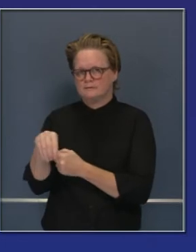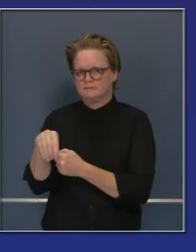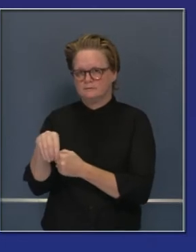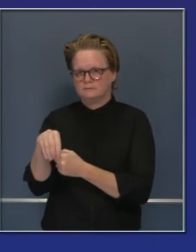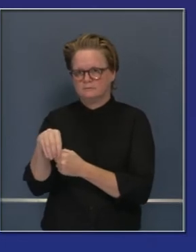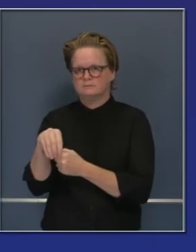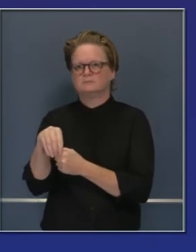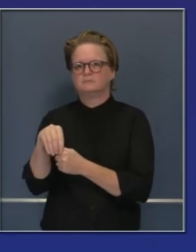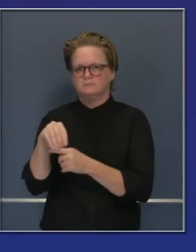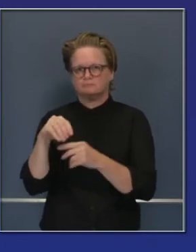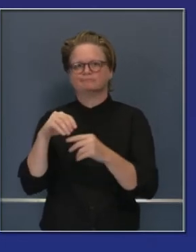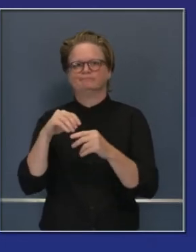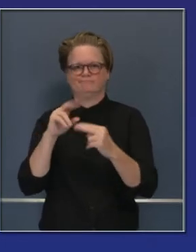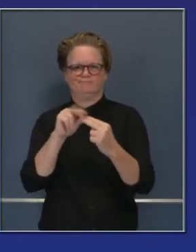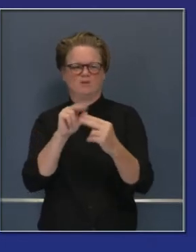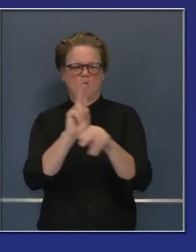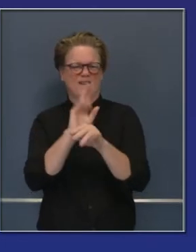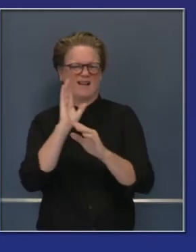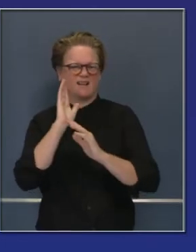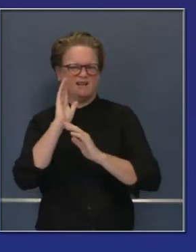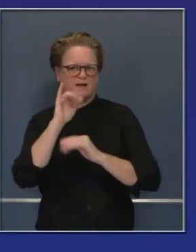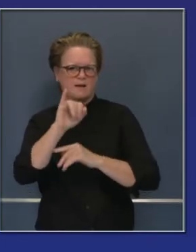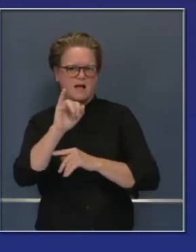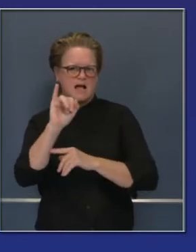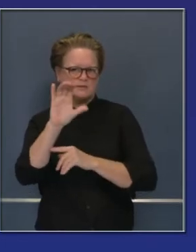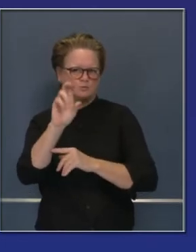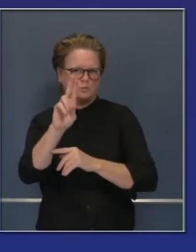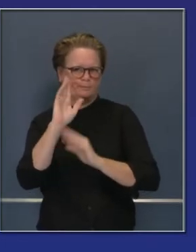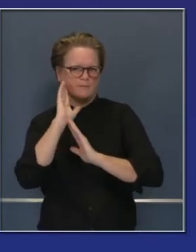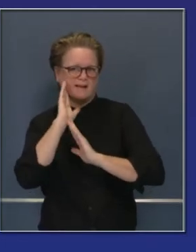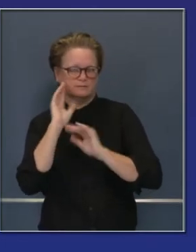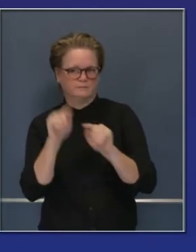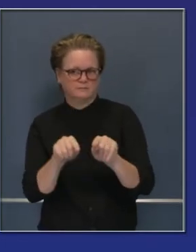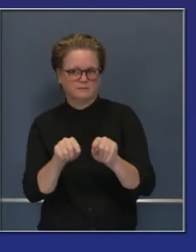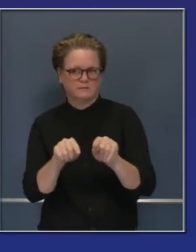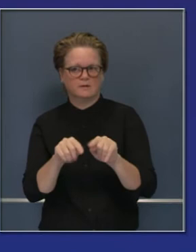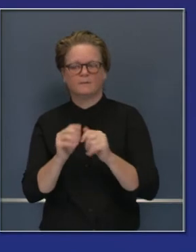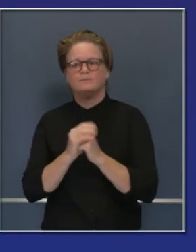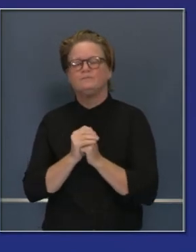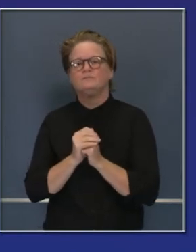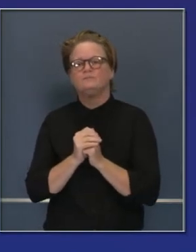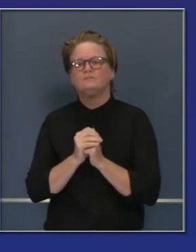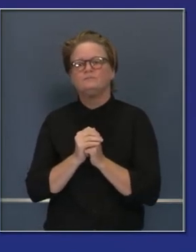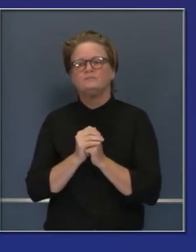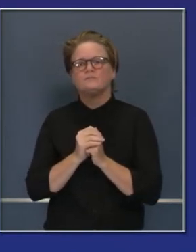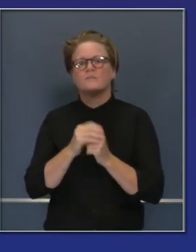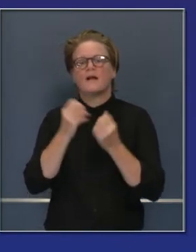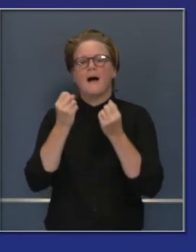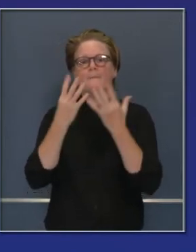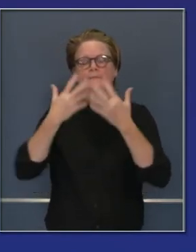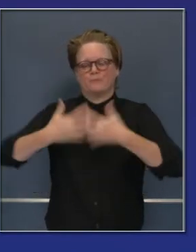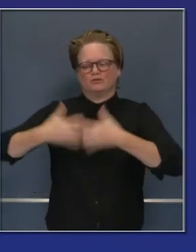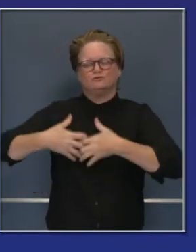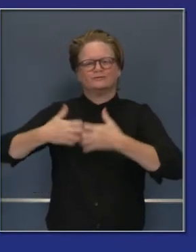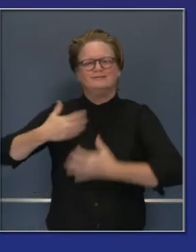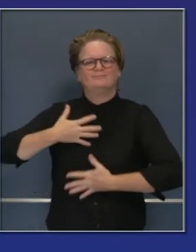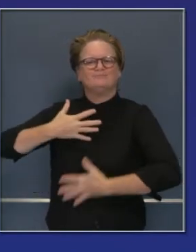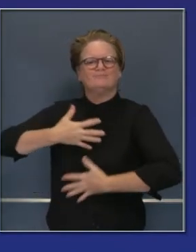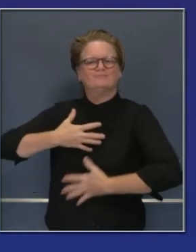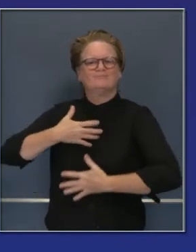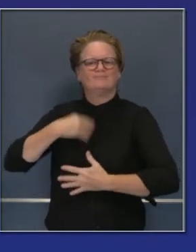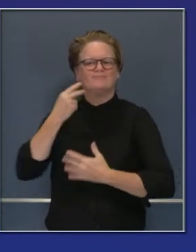intensivos están ahí por COVID-19. Así que 21,000, casi 21,000 ventiladores